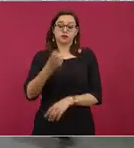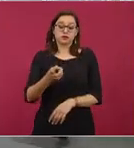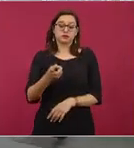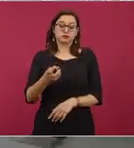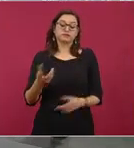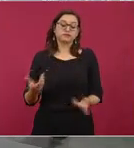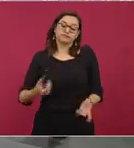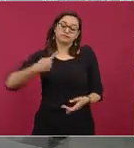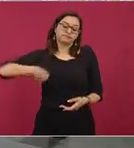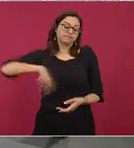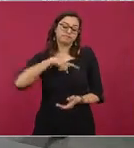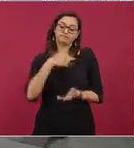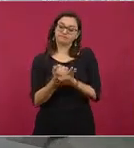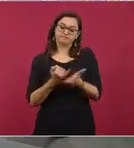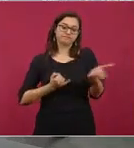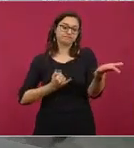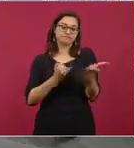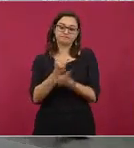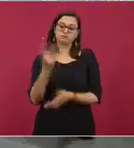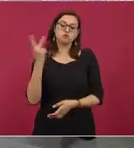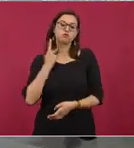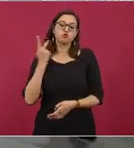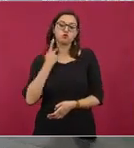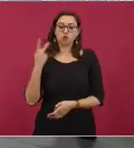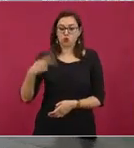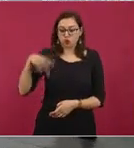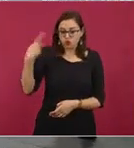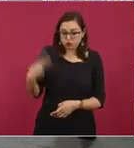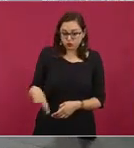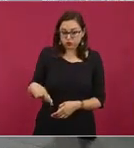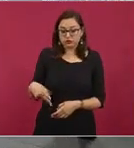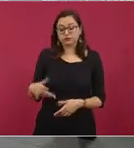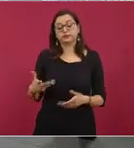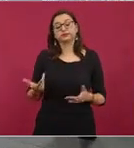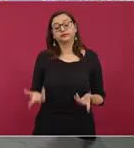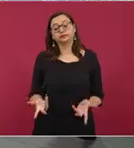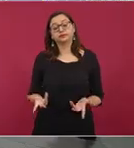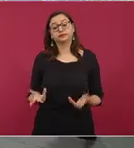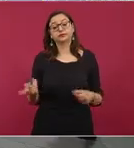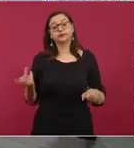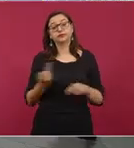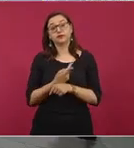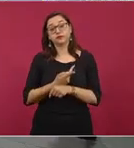y hay una variable dirían los tecnócratas